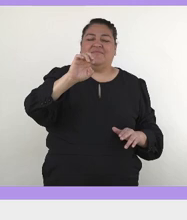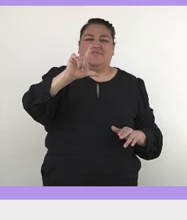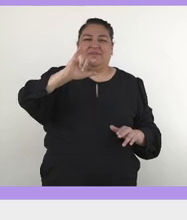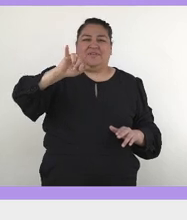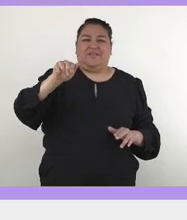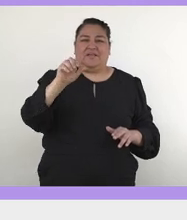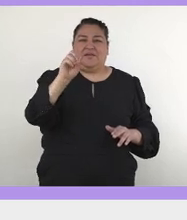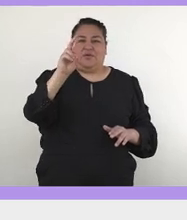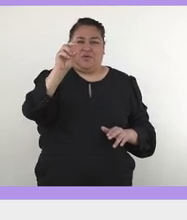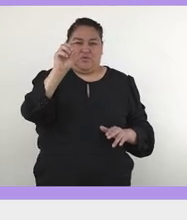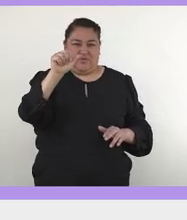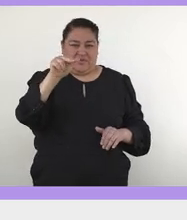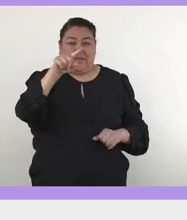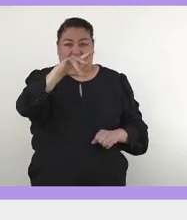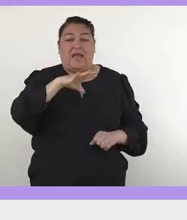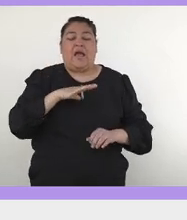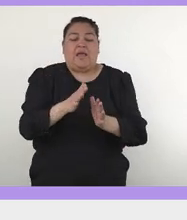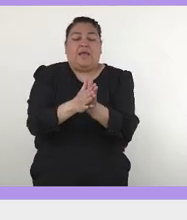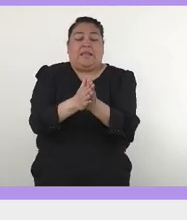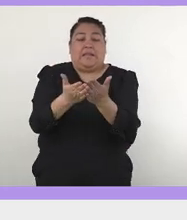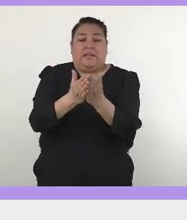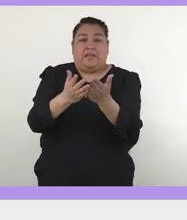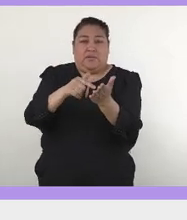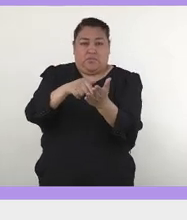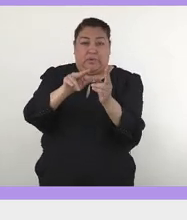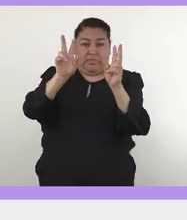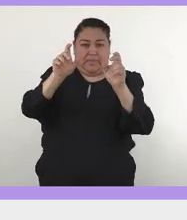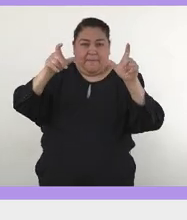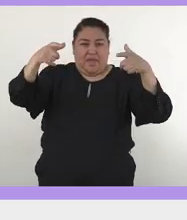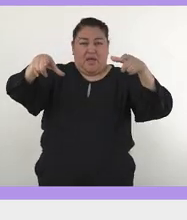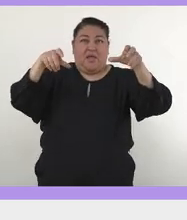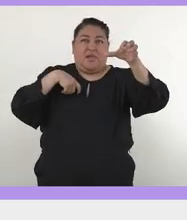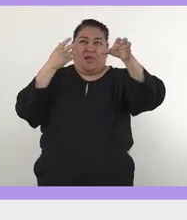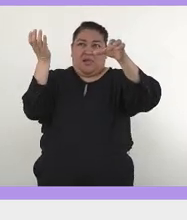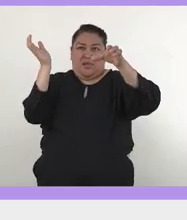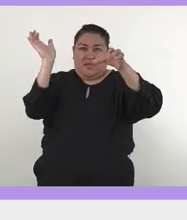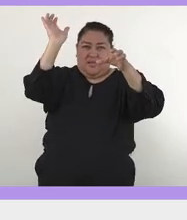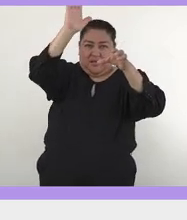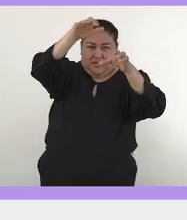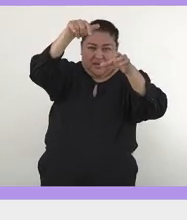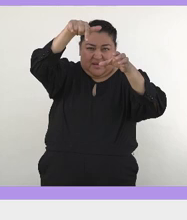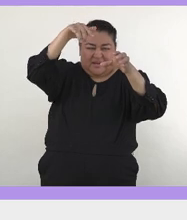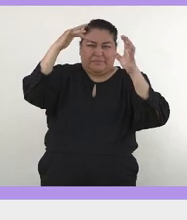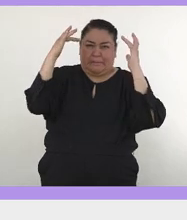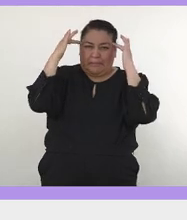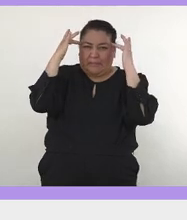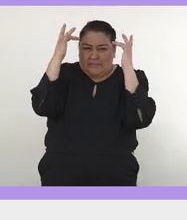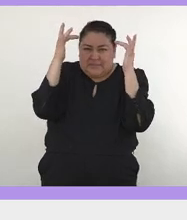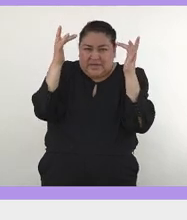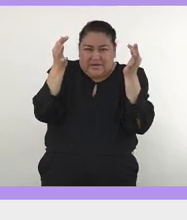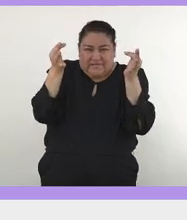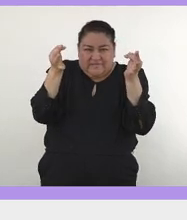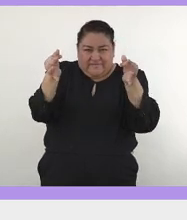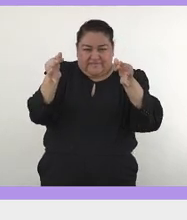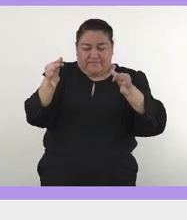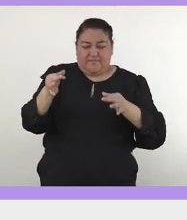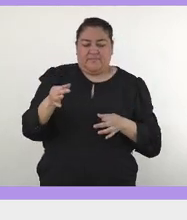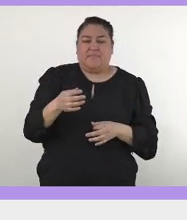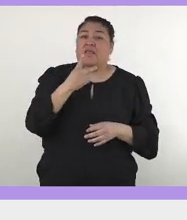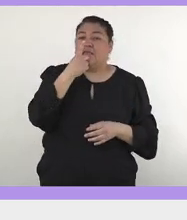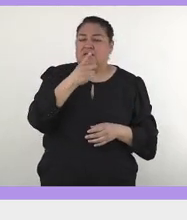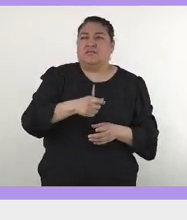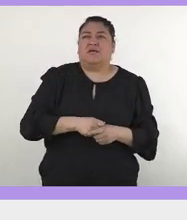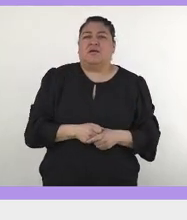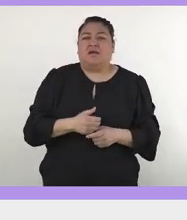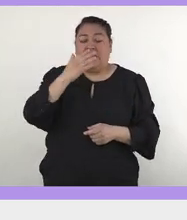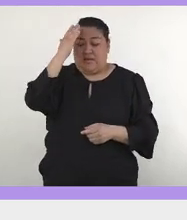Él tiene un libro que se llama Canastas Sagradas, donde él habla, donde, de cuán difícil era entrenar